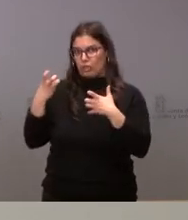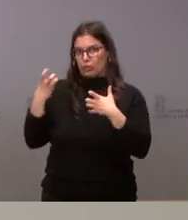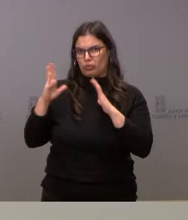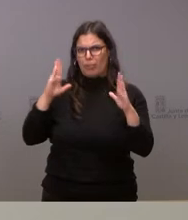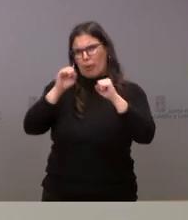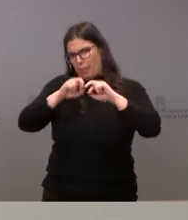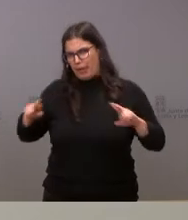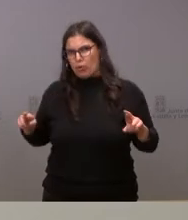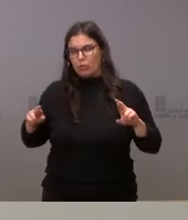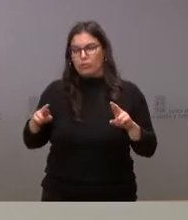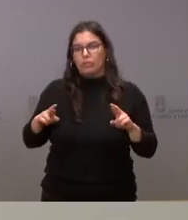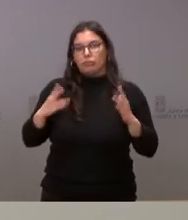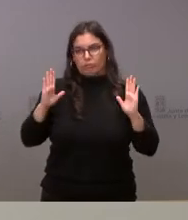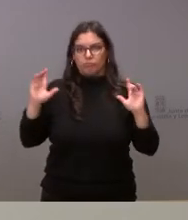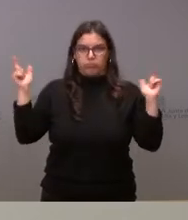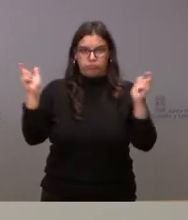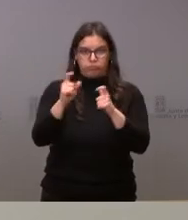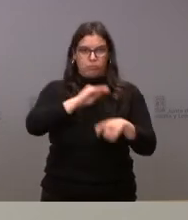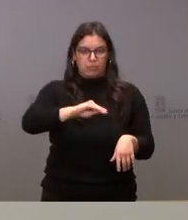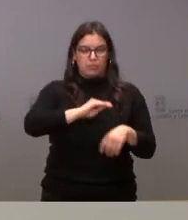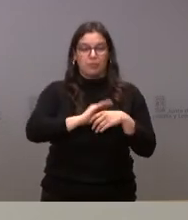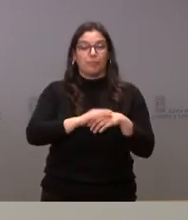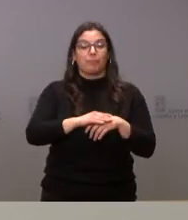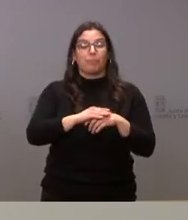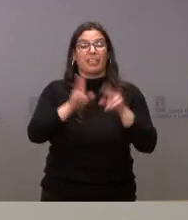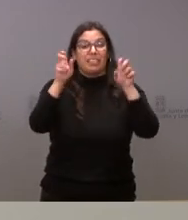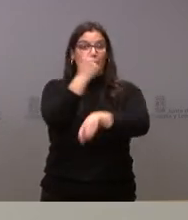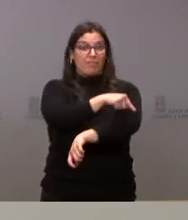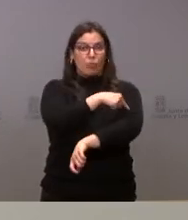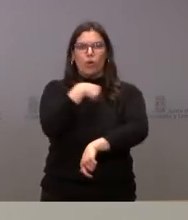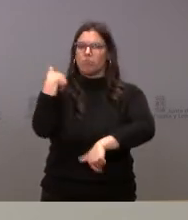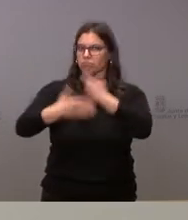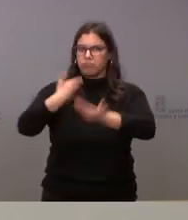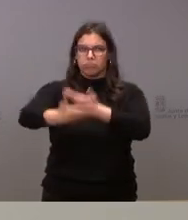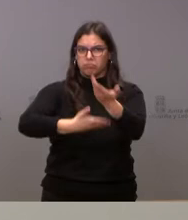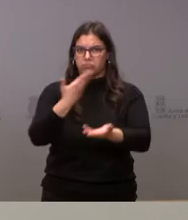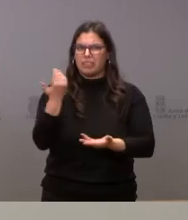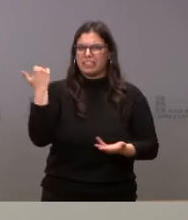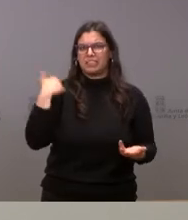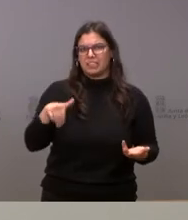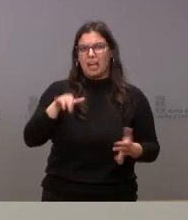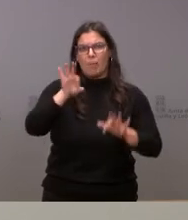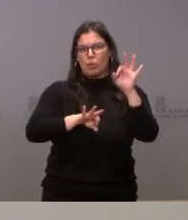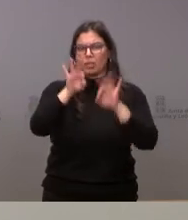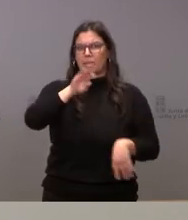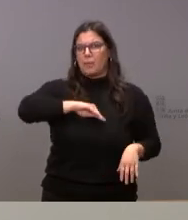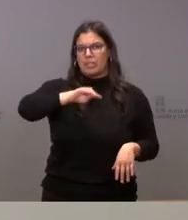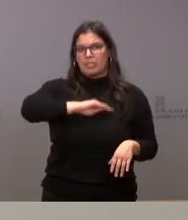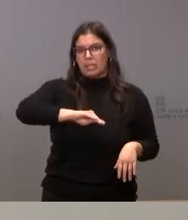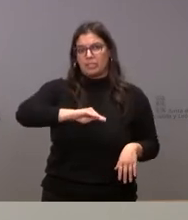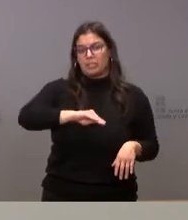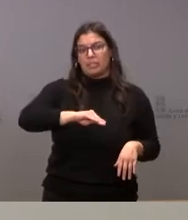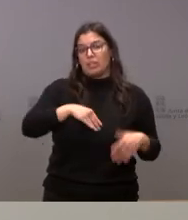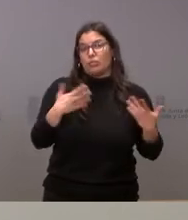de la pandemia. La vacunación sigue avanzando, bien es verdad que con niveles ya muy altos, los avances lógicamente